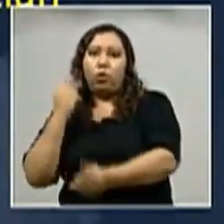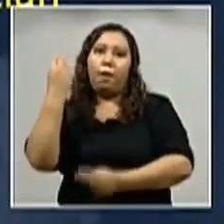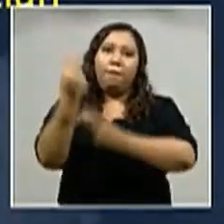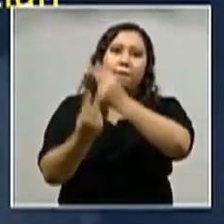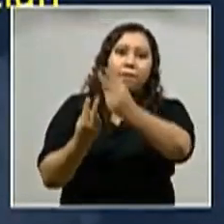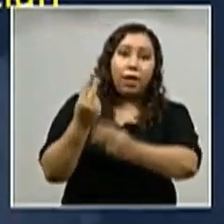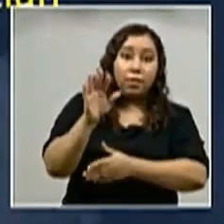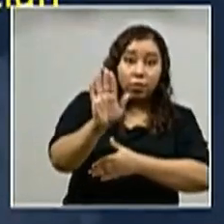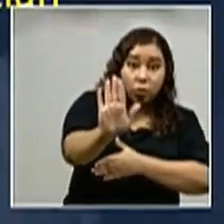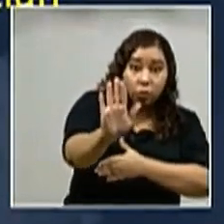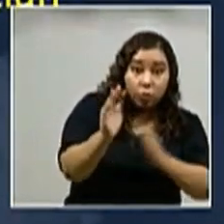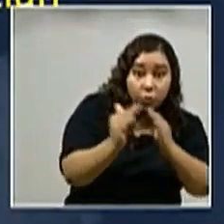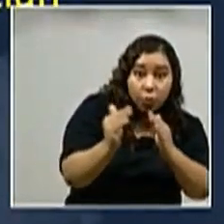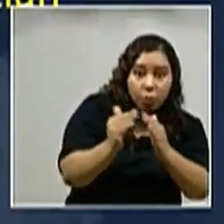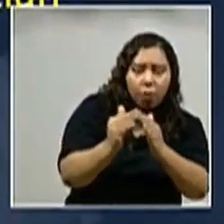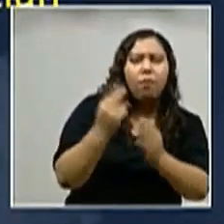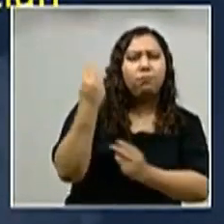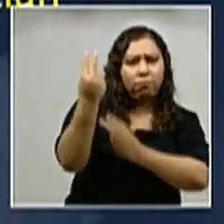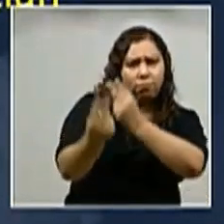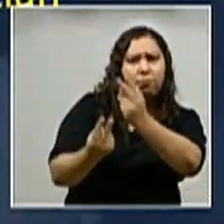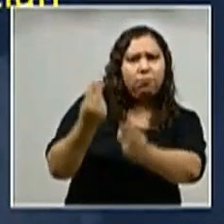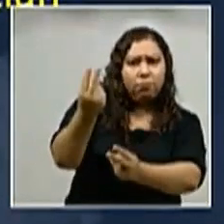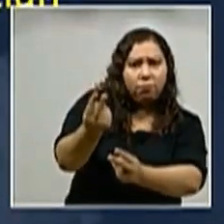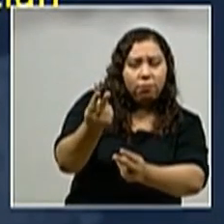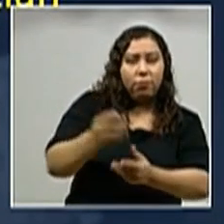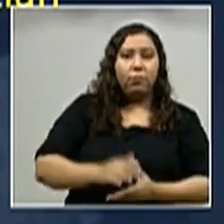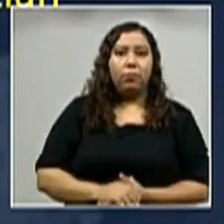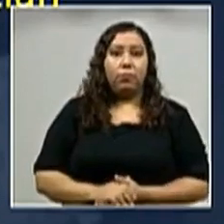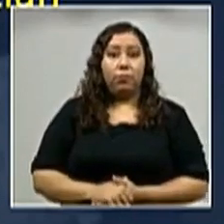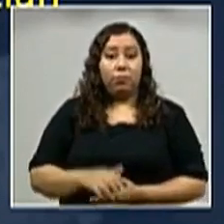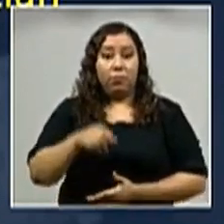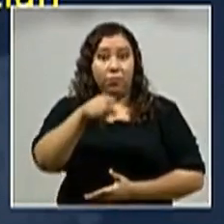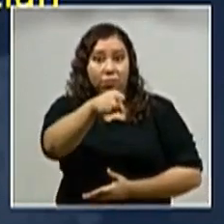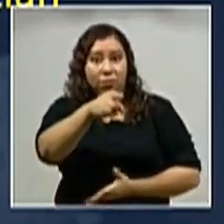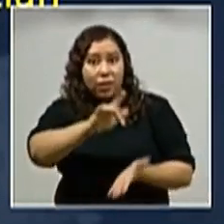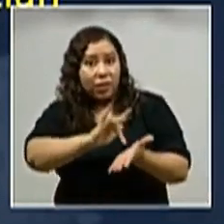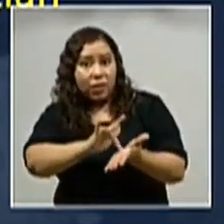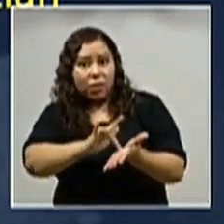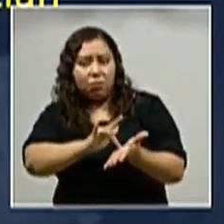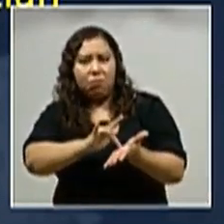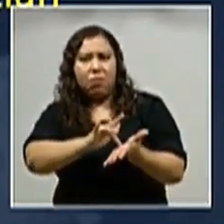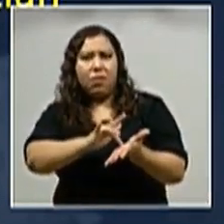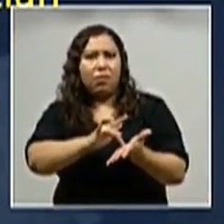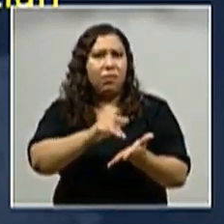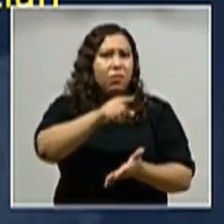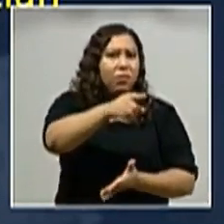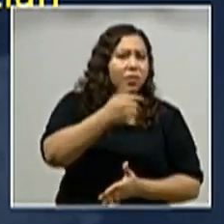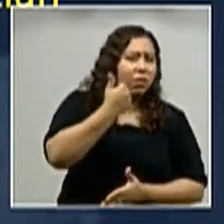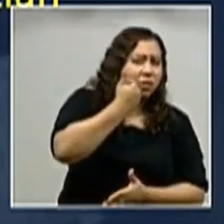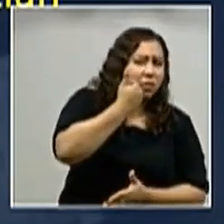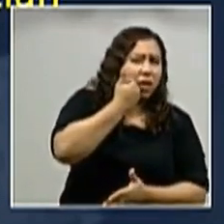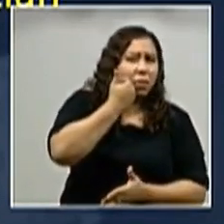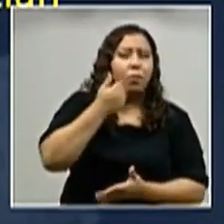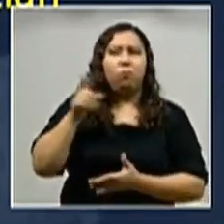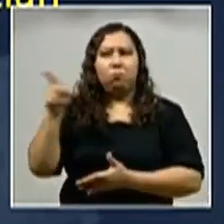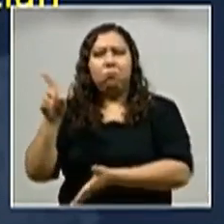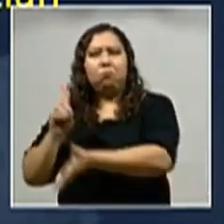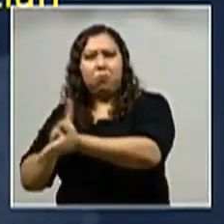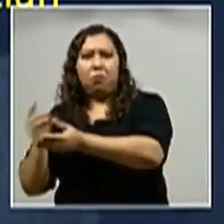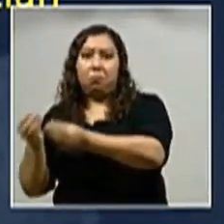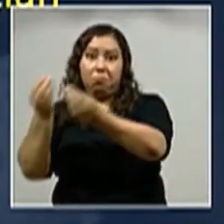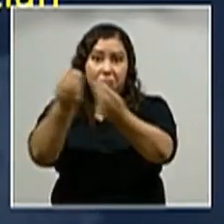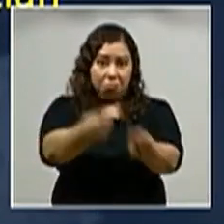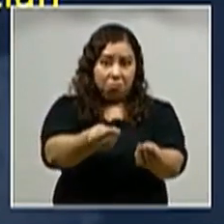de su casa con la intención de acercar la atención a su casa y evitar sus complicaciones. Para el día de